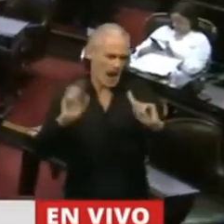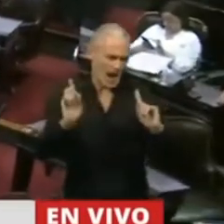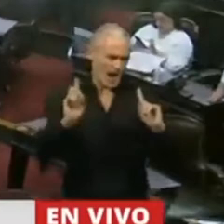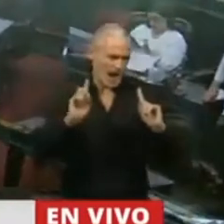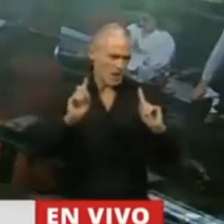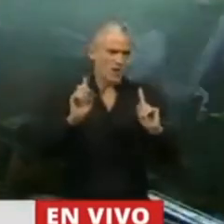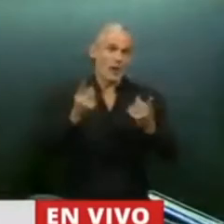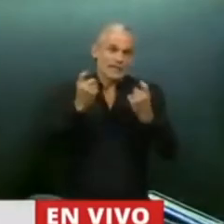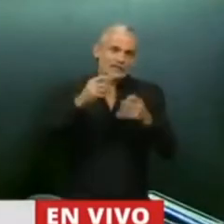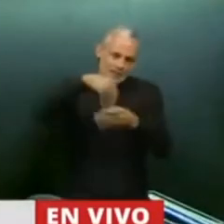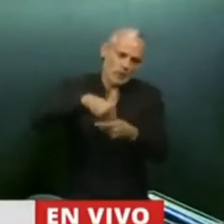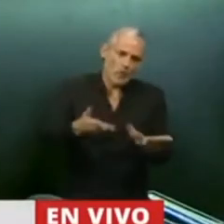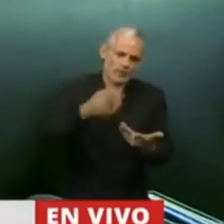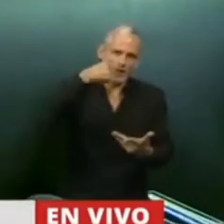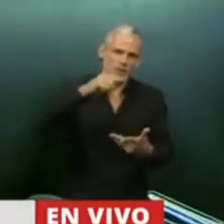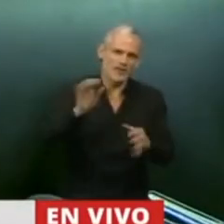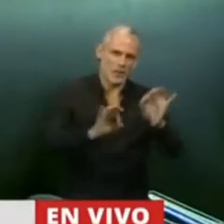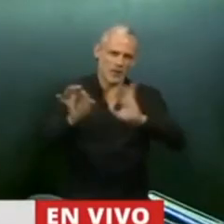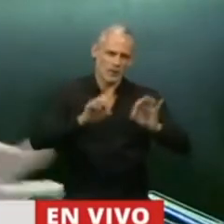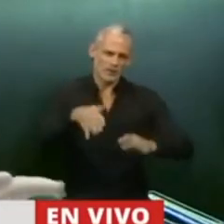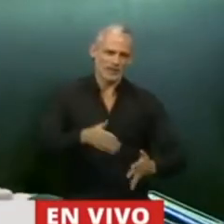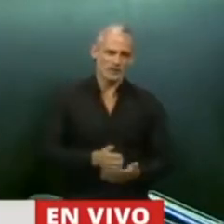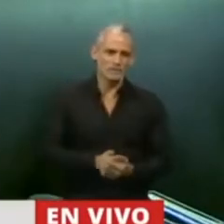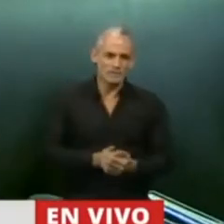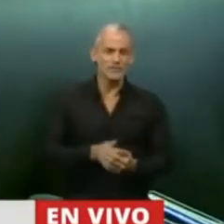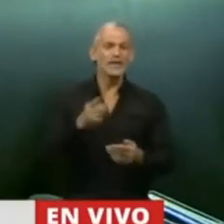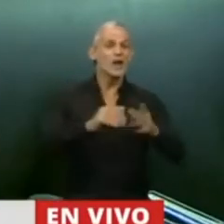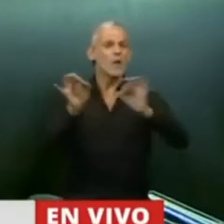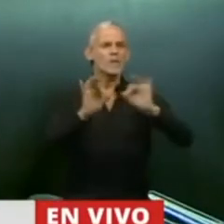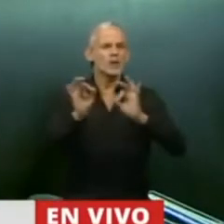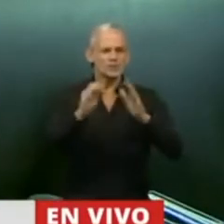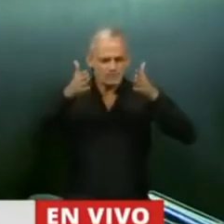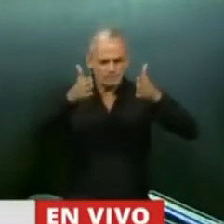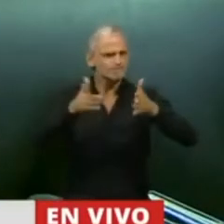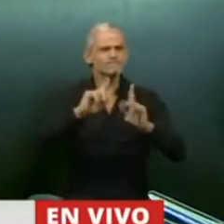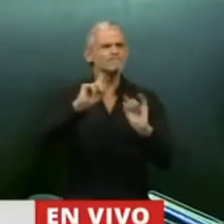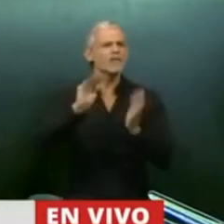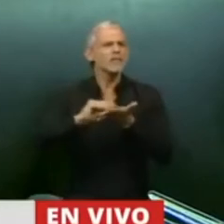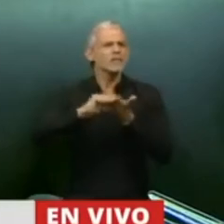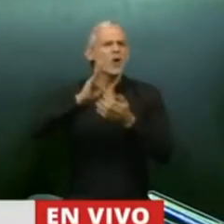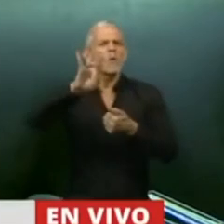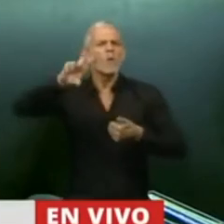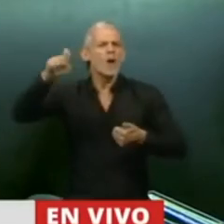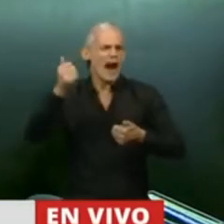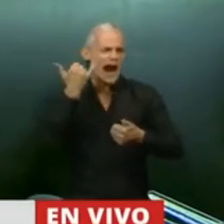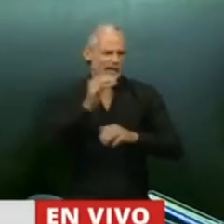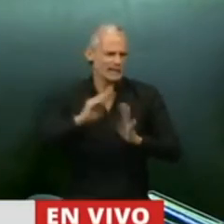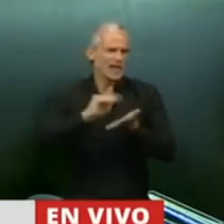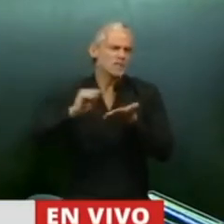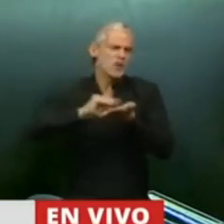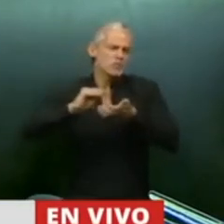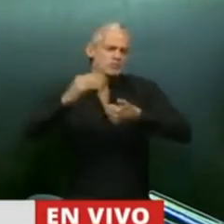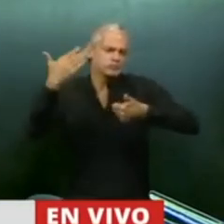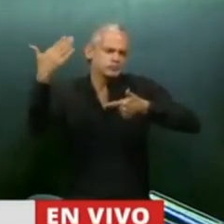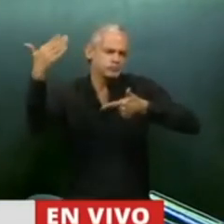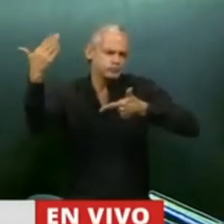necesitamos votar este último proyecto. Y no me voy a referir al proyecto porque tanto el diputado Buca como cada uno de los diputados